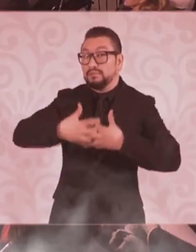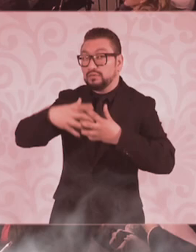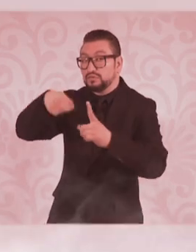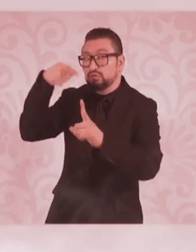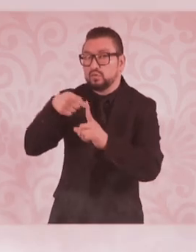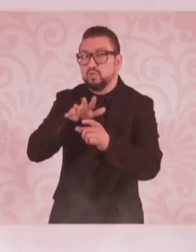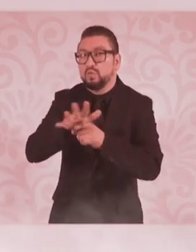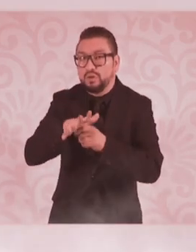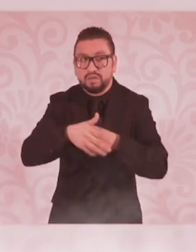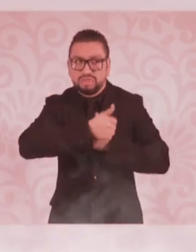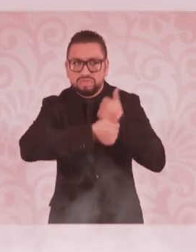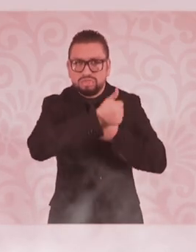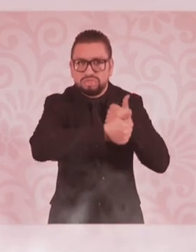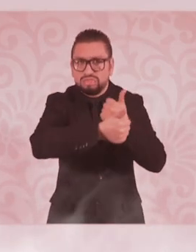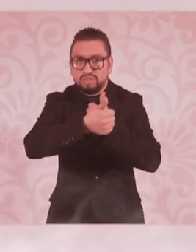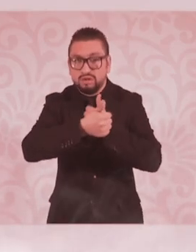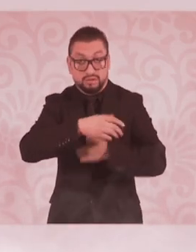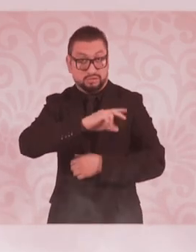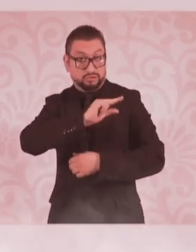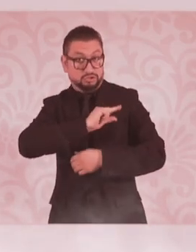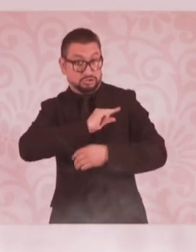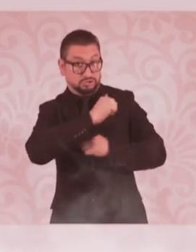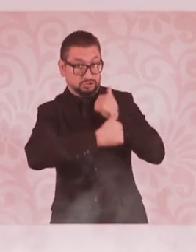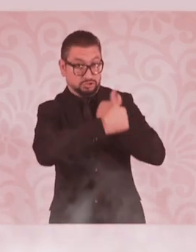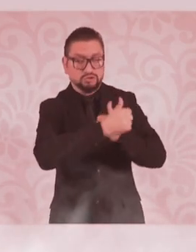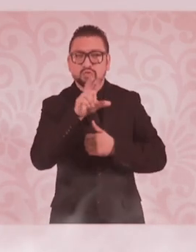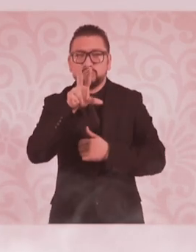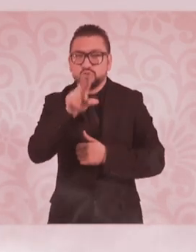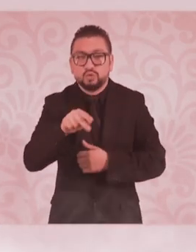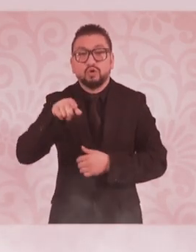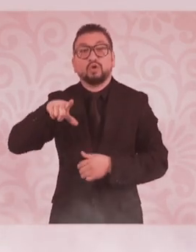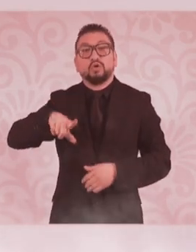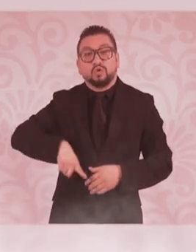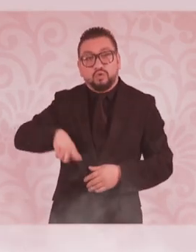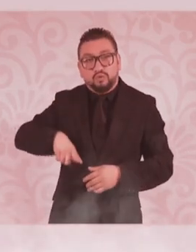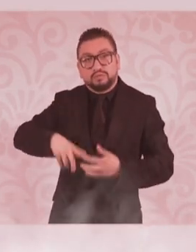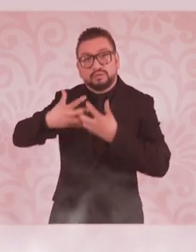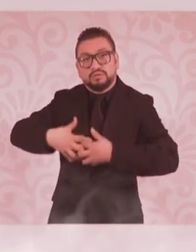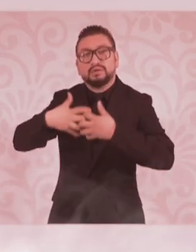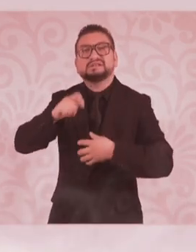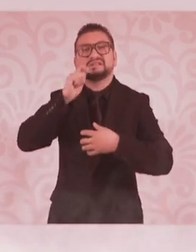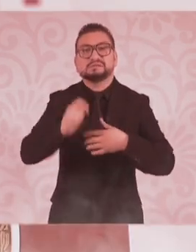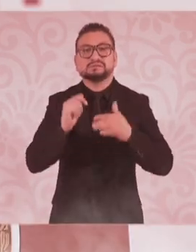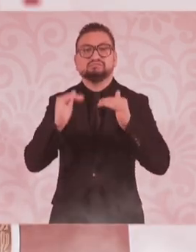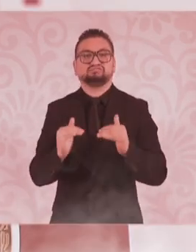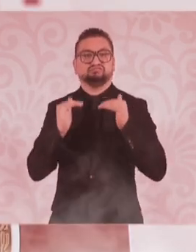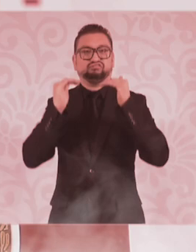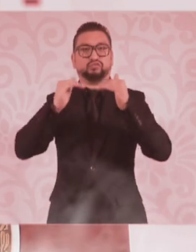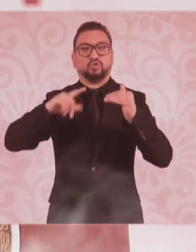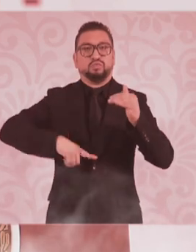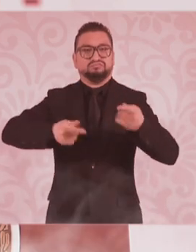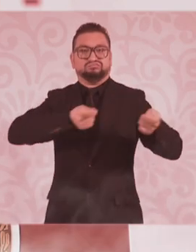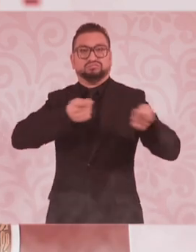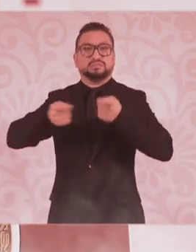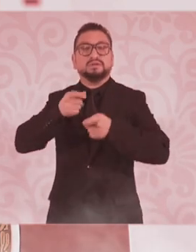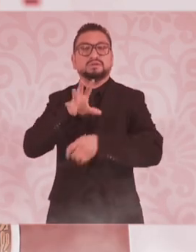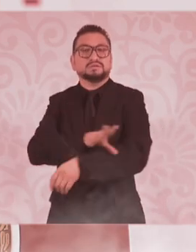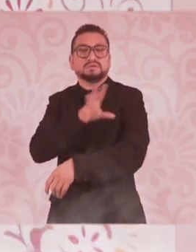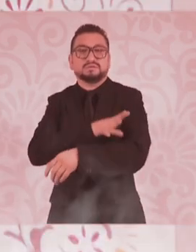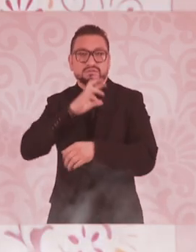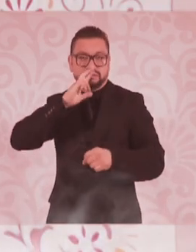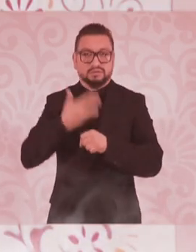Su función no es la competencia con las empresas privadas. Su función es la soberanía energética y